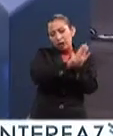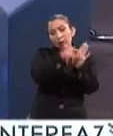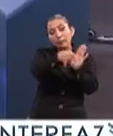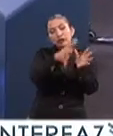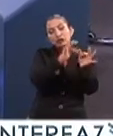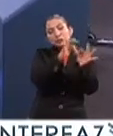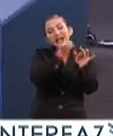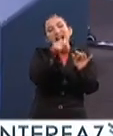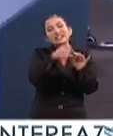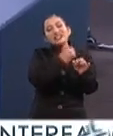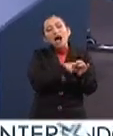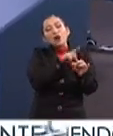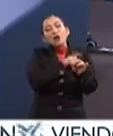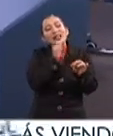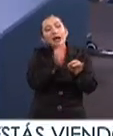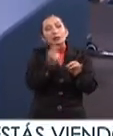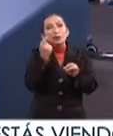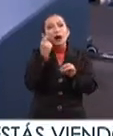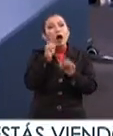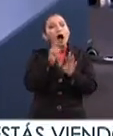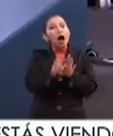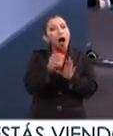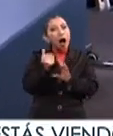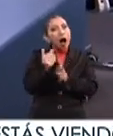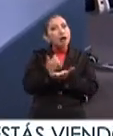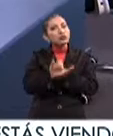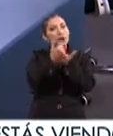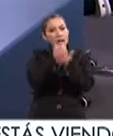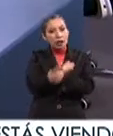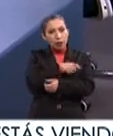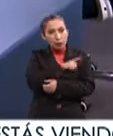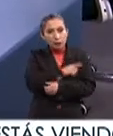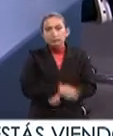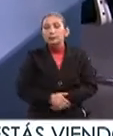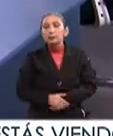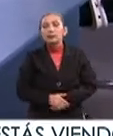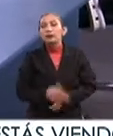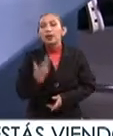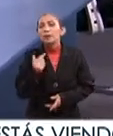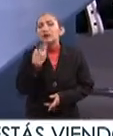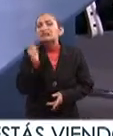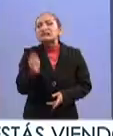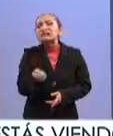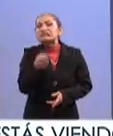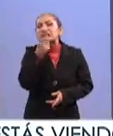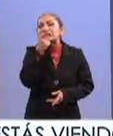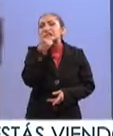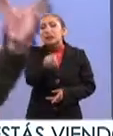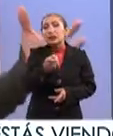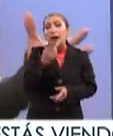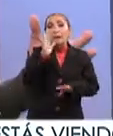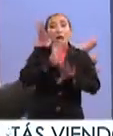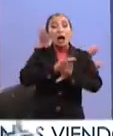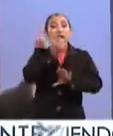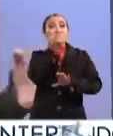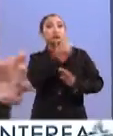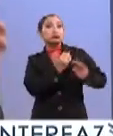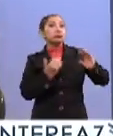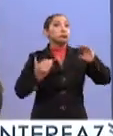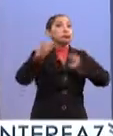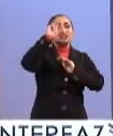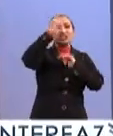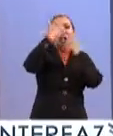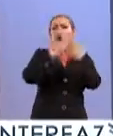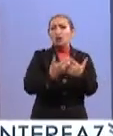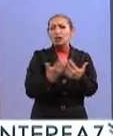puedan interceder en su salud. ¿A qué nos referimos cuando decimos con la más alta tecnología? Es